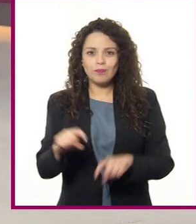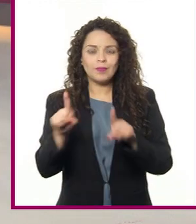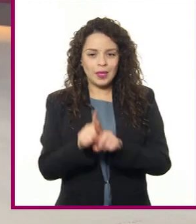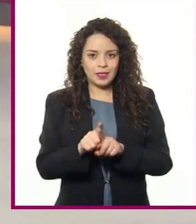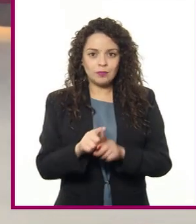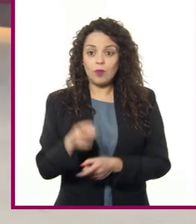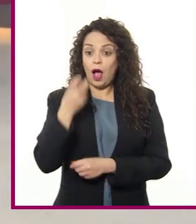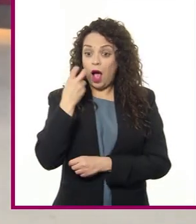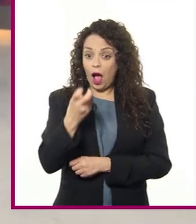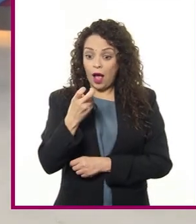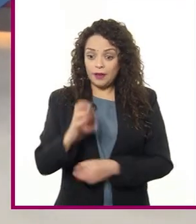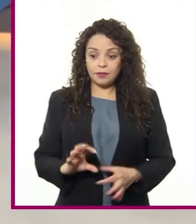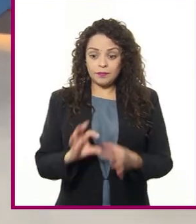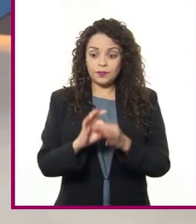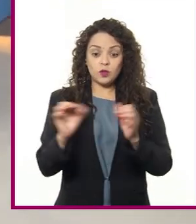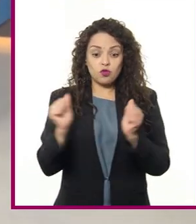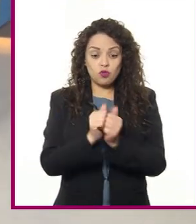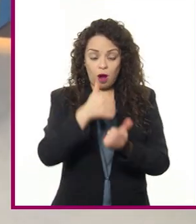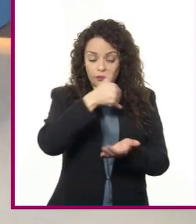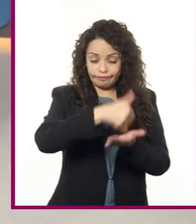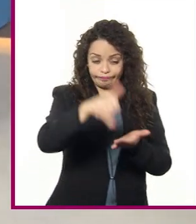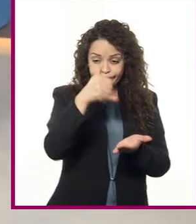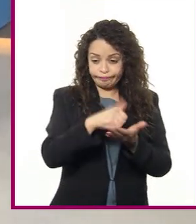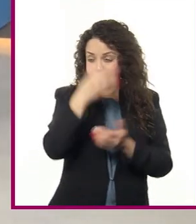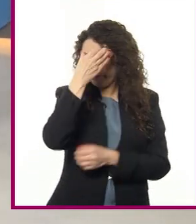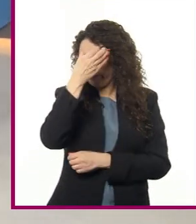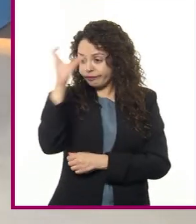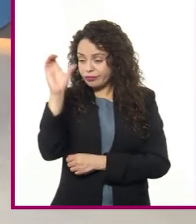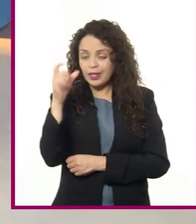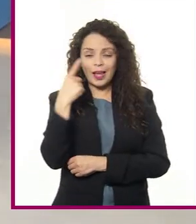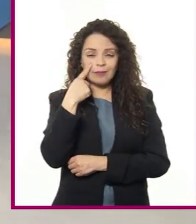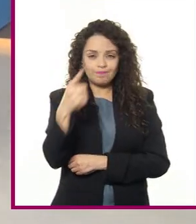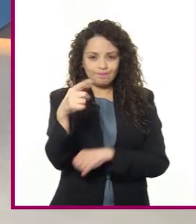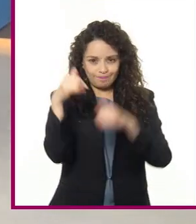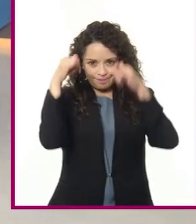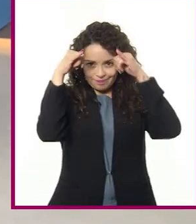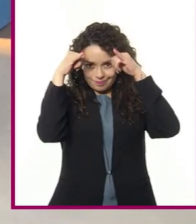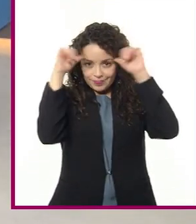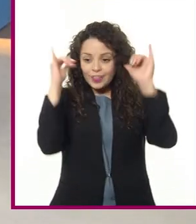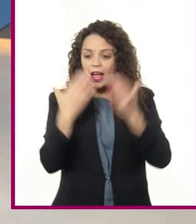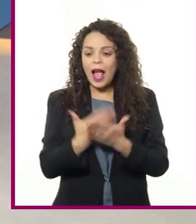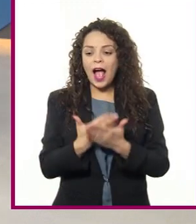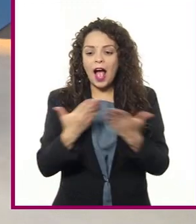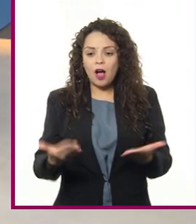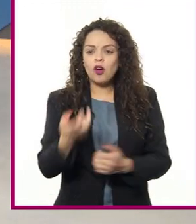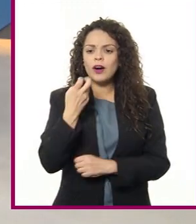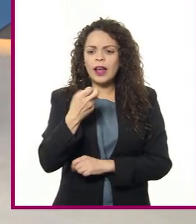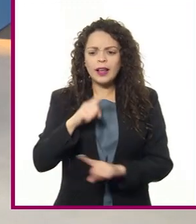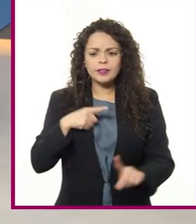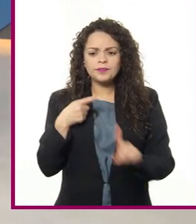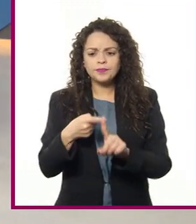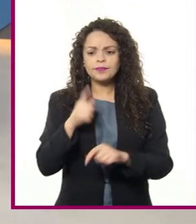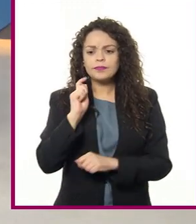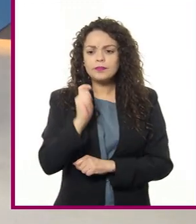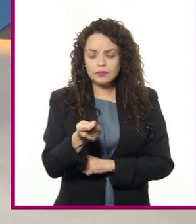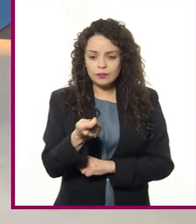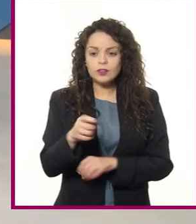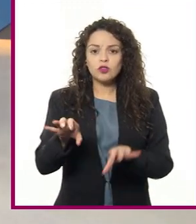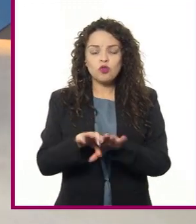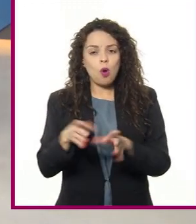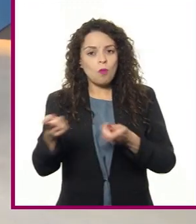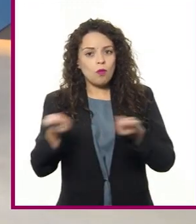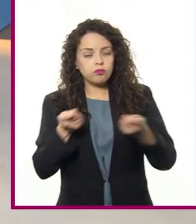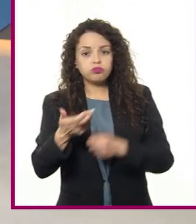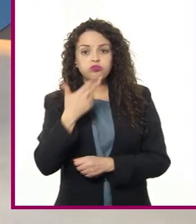Esto con respecto a la agricultura. Vayamos a la ganadería, maestra, la cual se refiere al manejo y explotación de